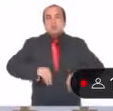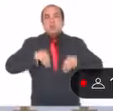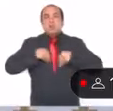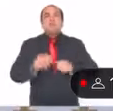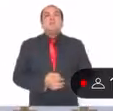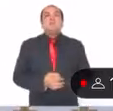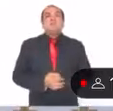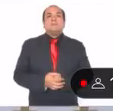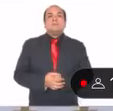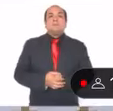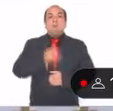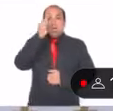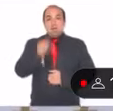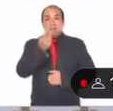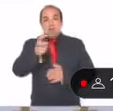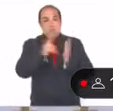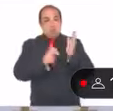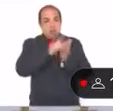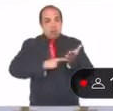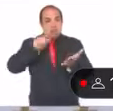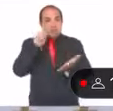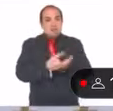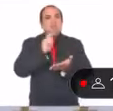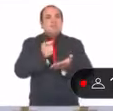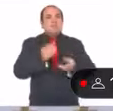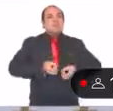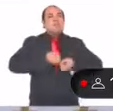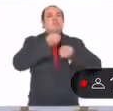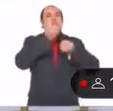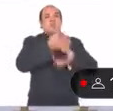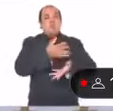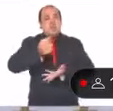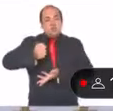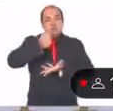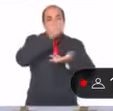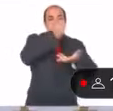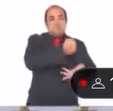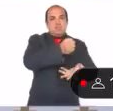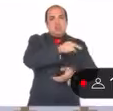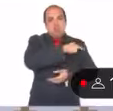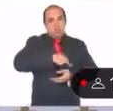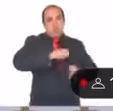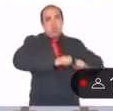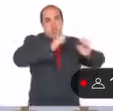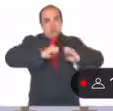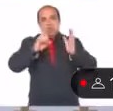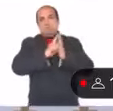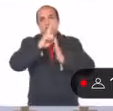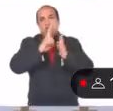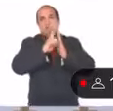esta reforma se orienta a garantizar la asignación de recursos públicos a las unidades. Y así se